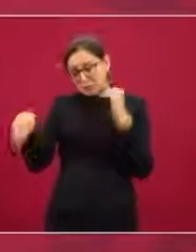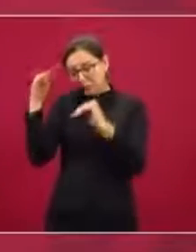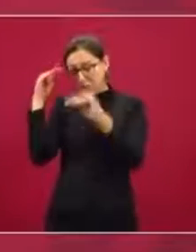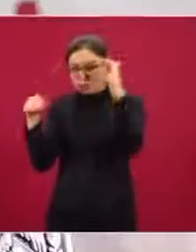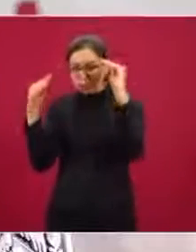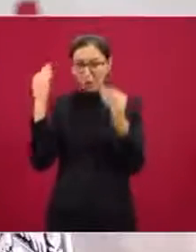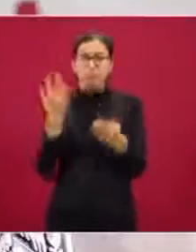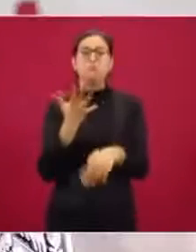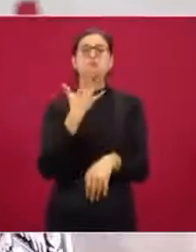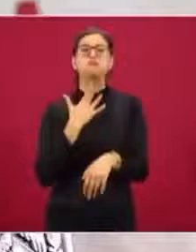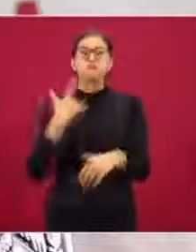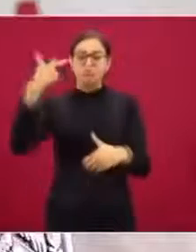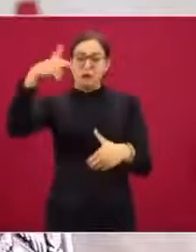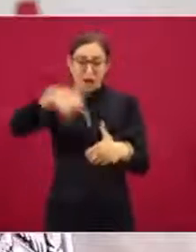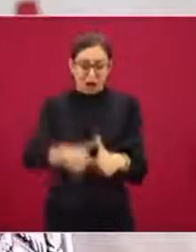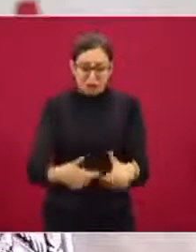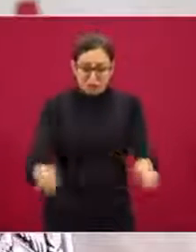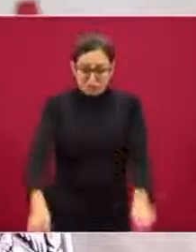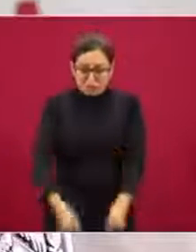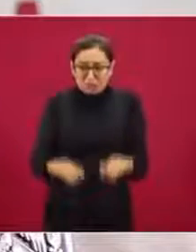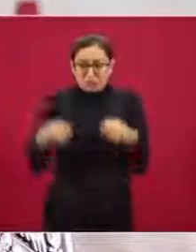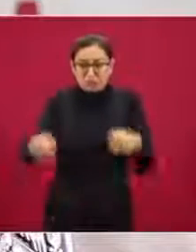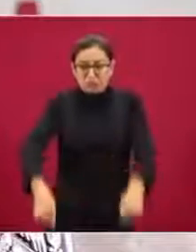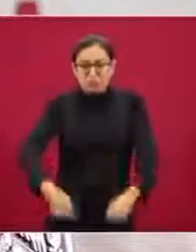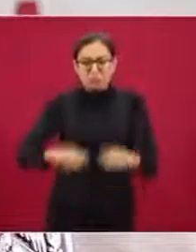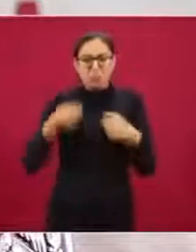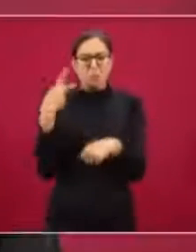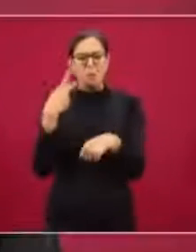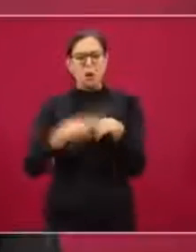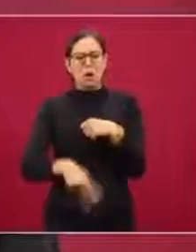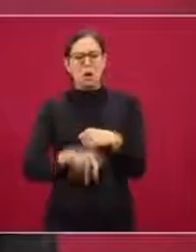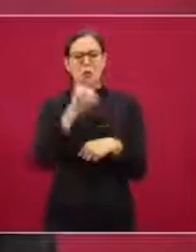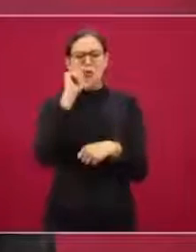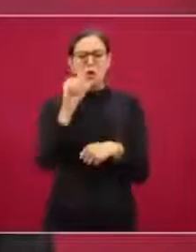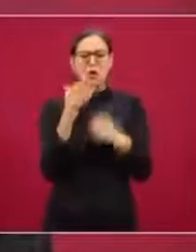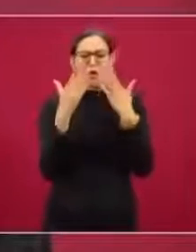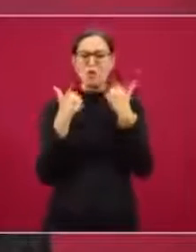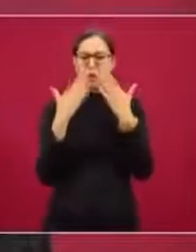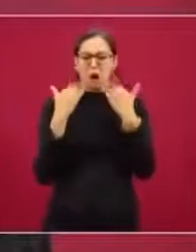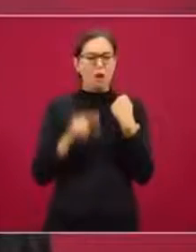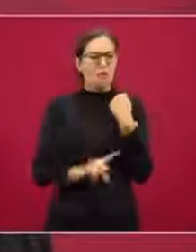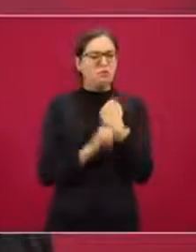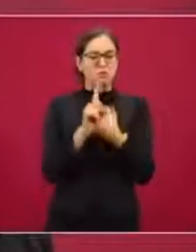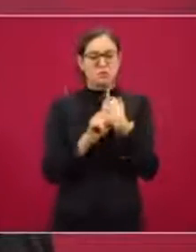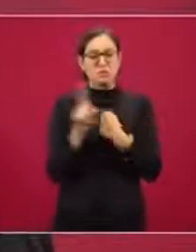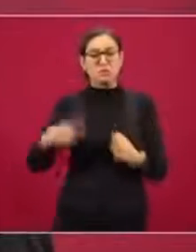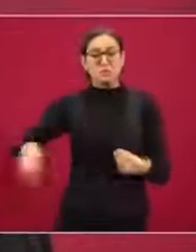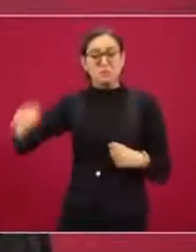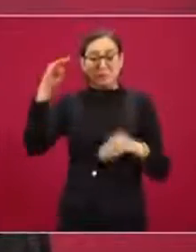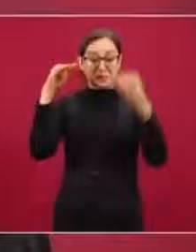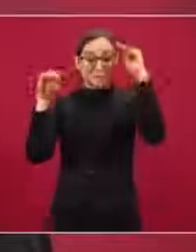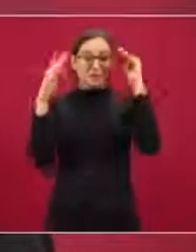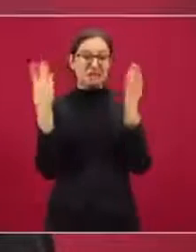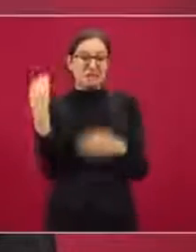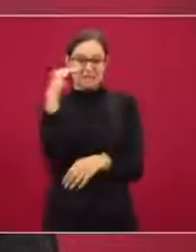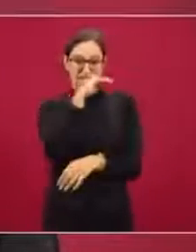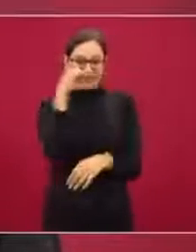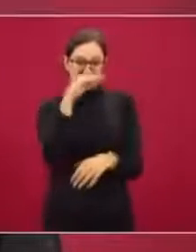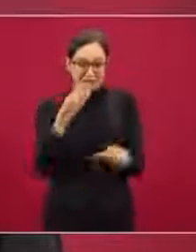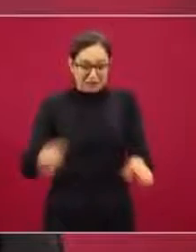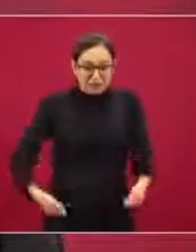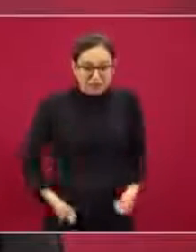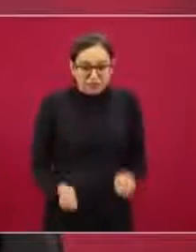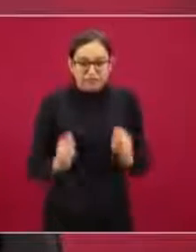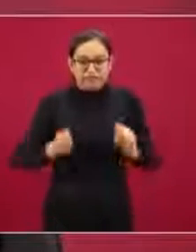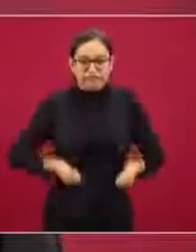corría ningún riesgo e iban a obtener gasolina de los ductos.